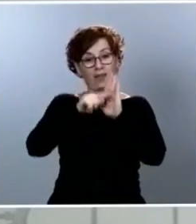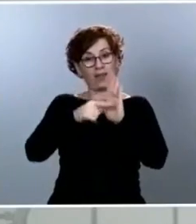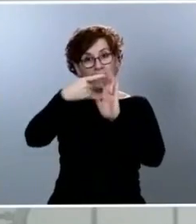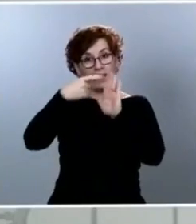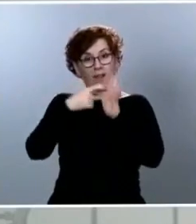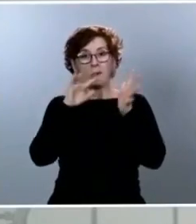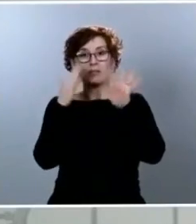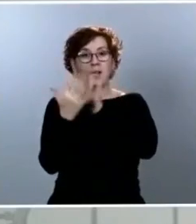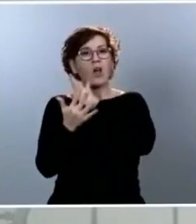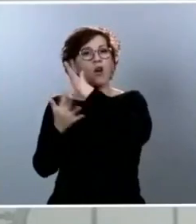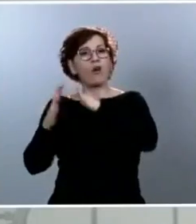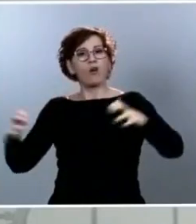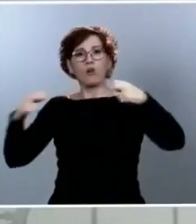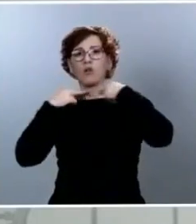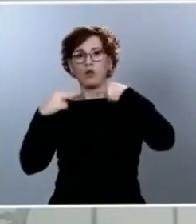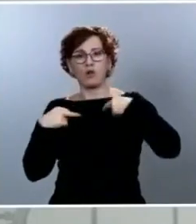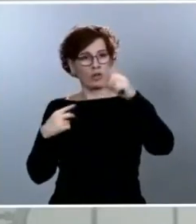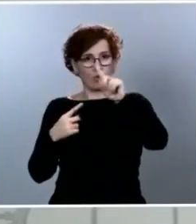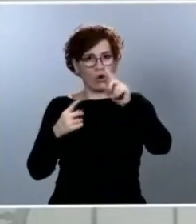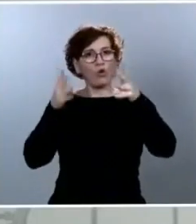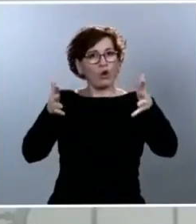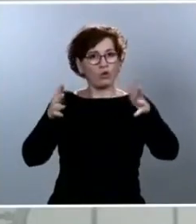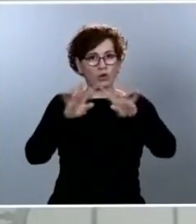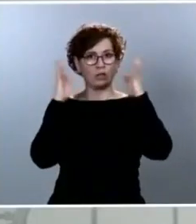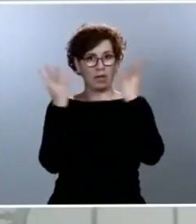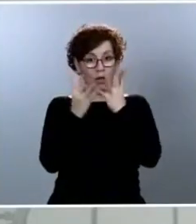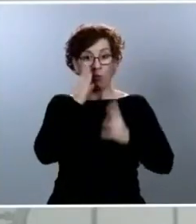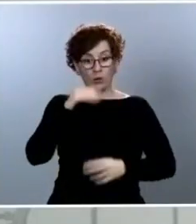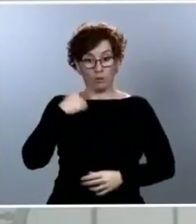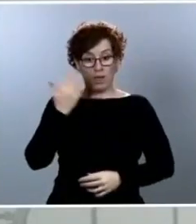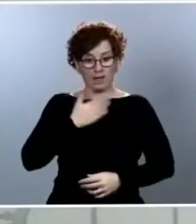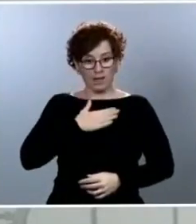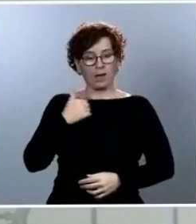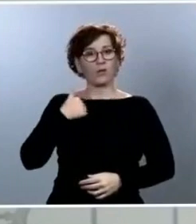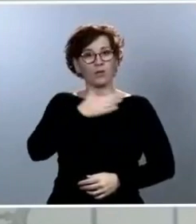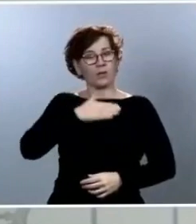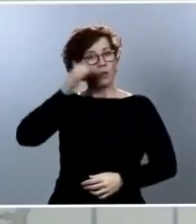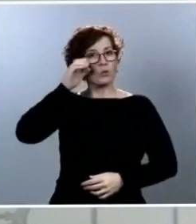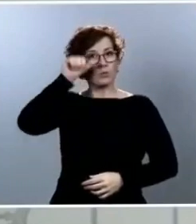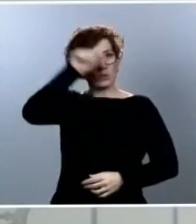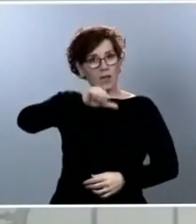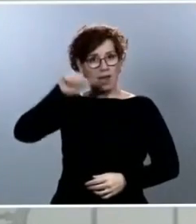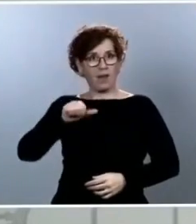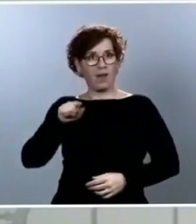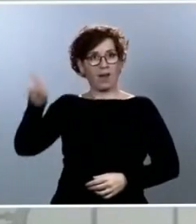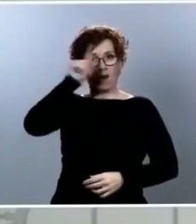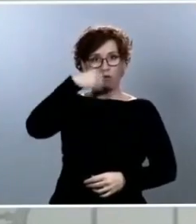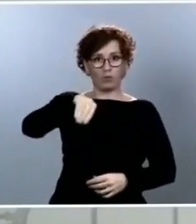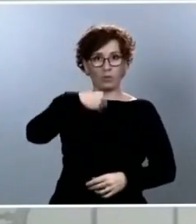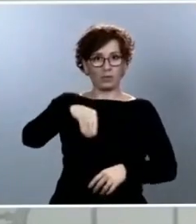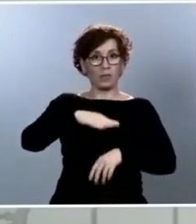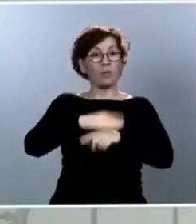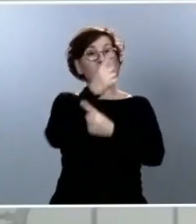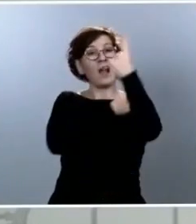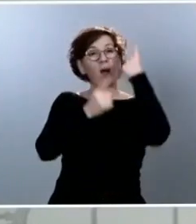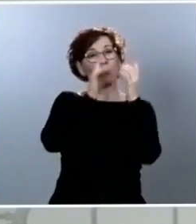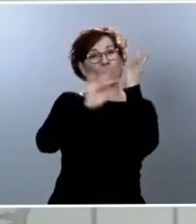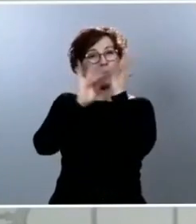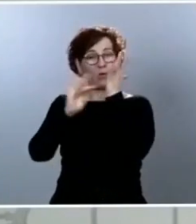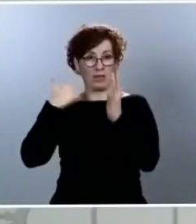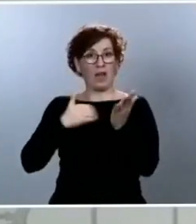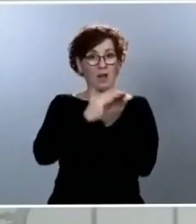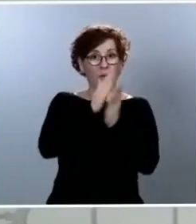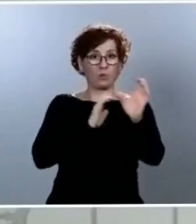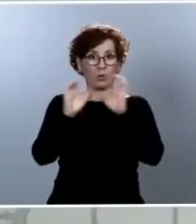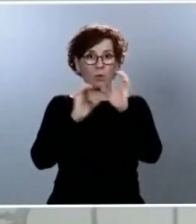autonómicos. Muchos de ellos ya, a través de los medios de comunicación, han anunciado sus planes de desescalada territoriales. Los vamos a tener en cuenta. Pero quiero ante